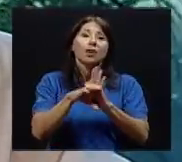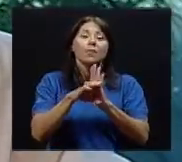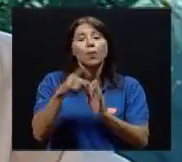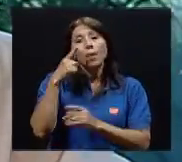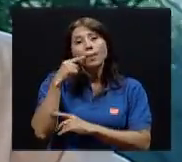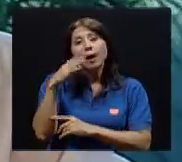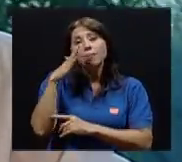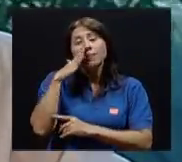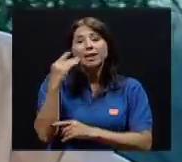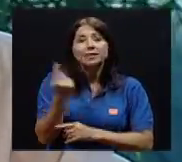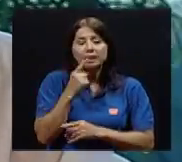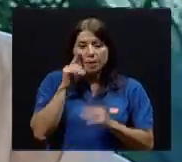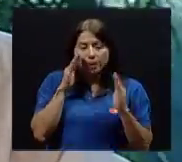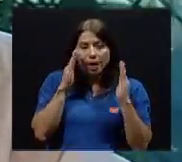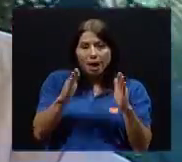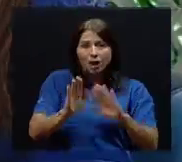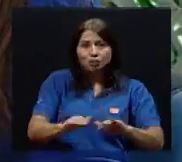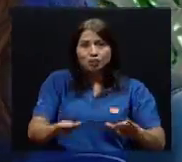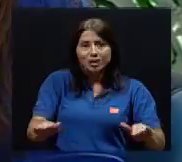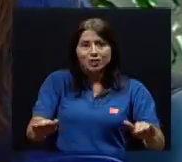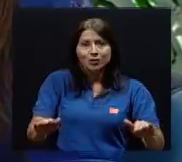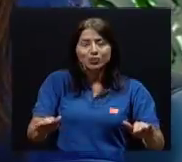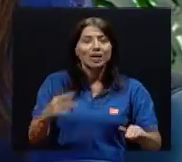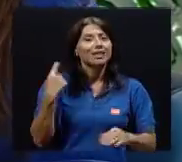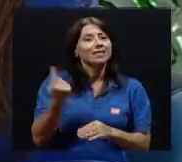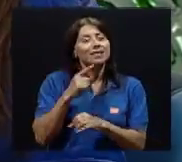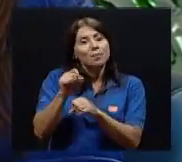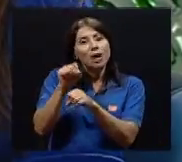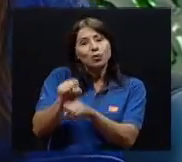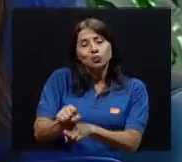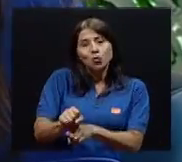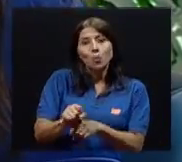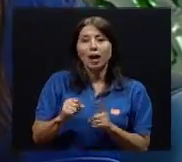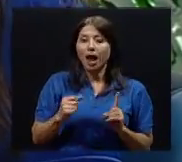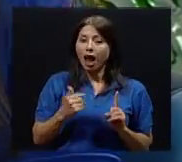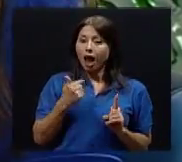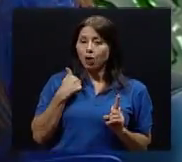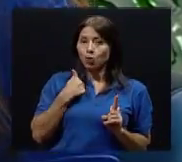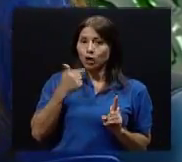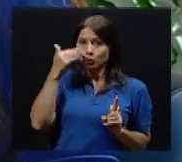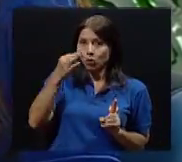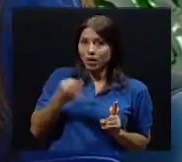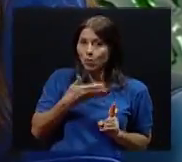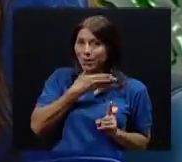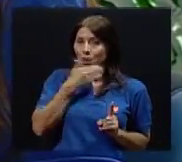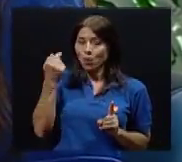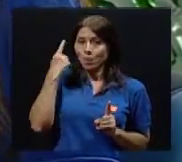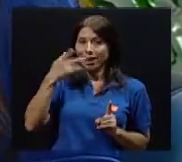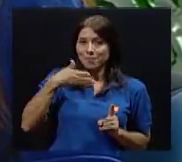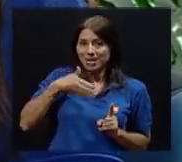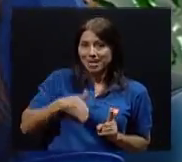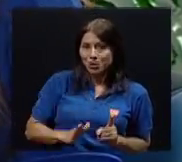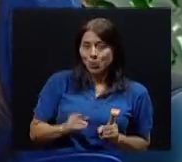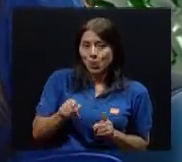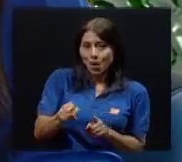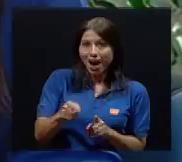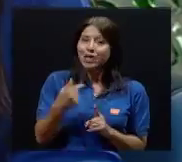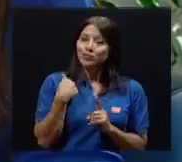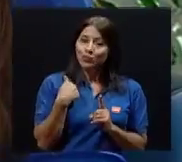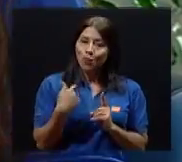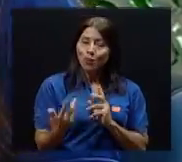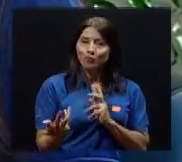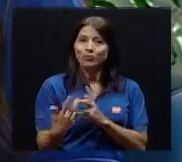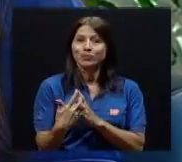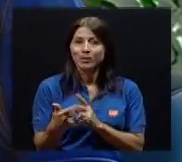acostumbran a que sea el deporte que ellos consideren que es apropiado porque así ellos querían hacerlo en un futuro. Pero